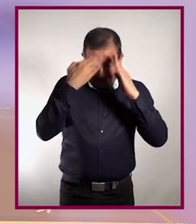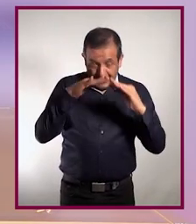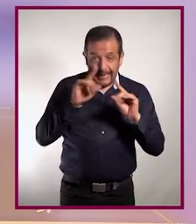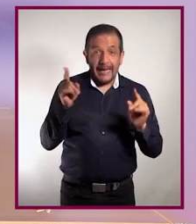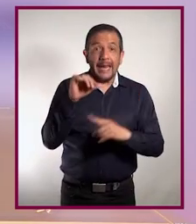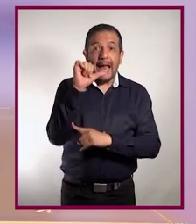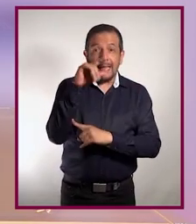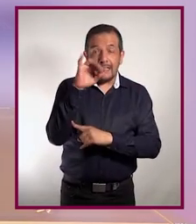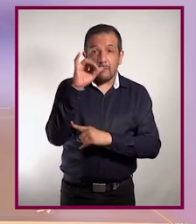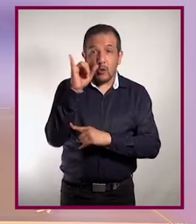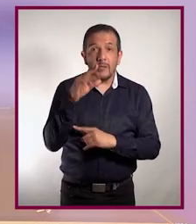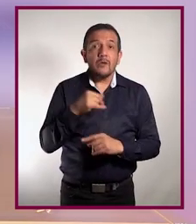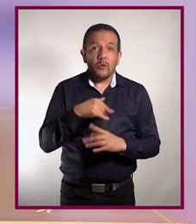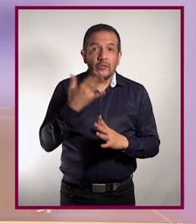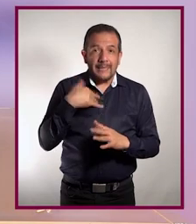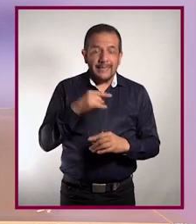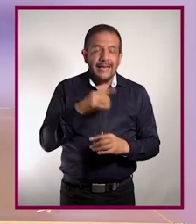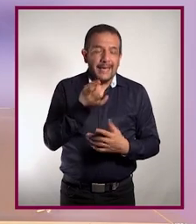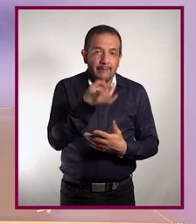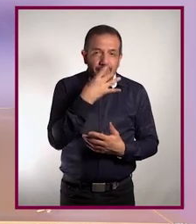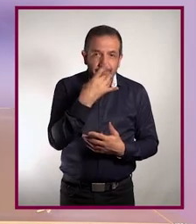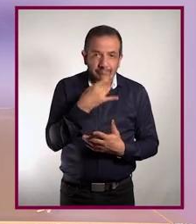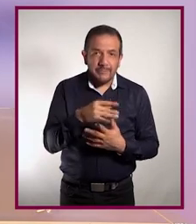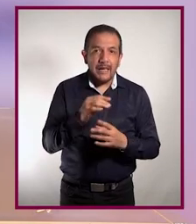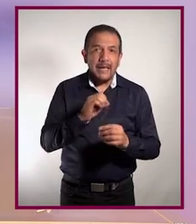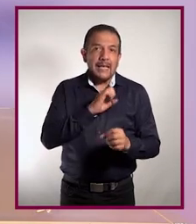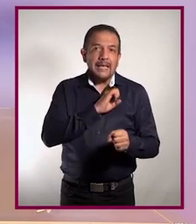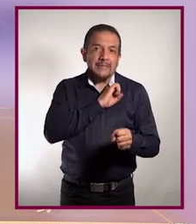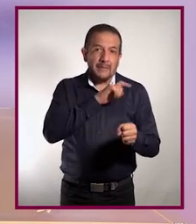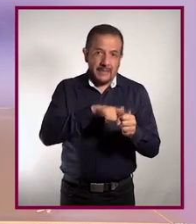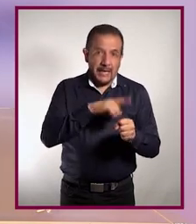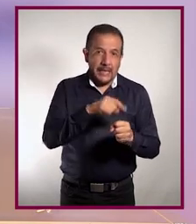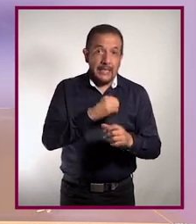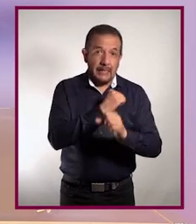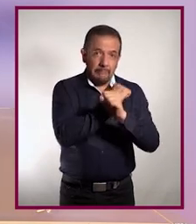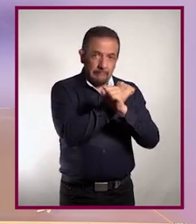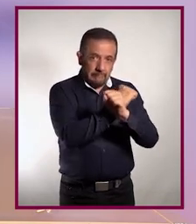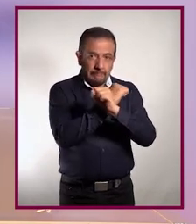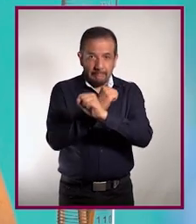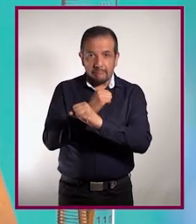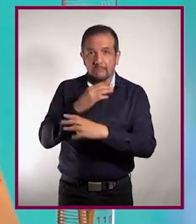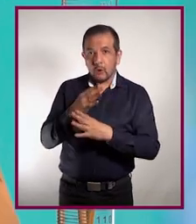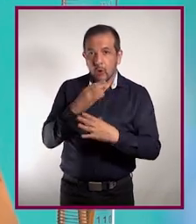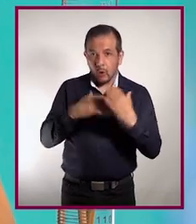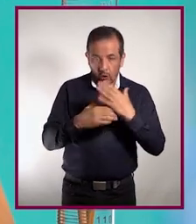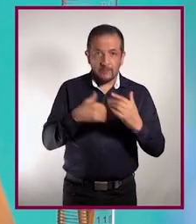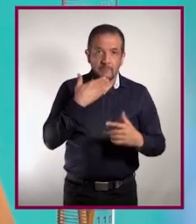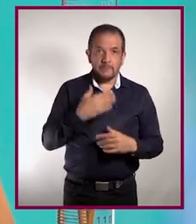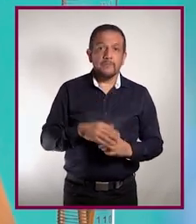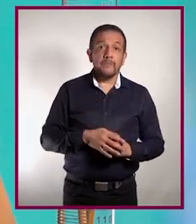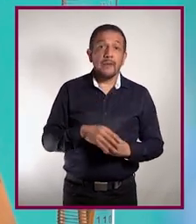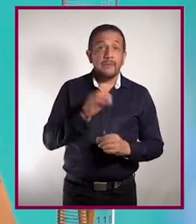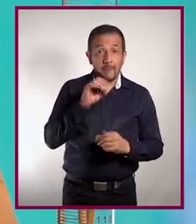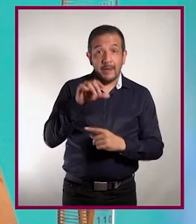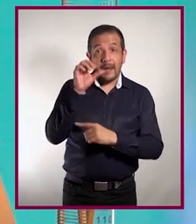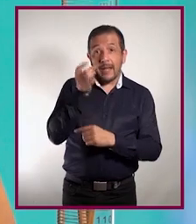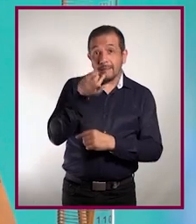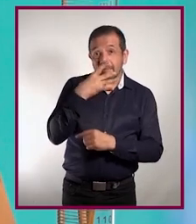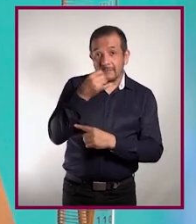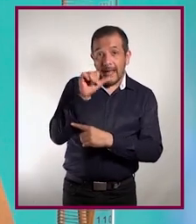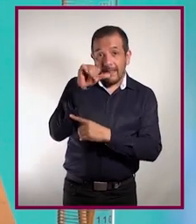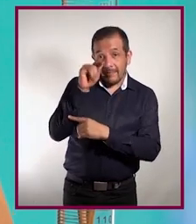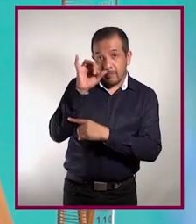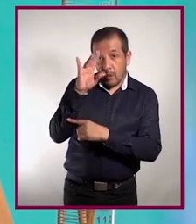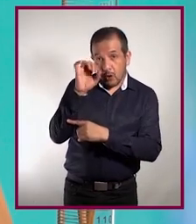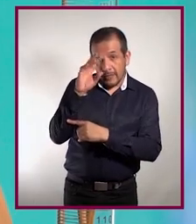eliminar a las bacterias que son susceptibles a él y seleccionar a las que son resistentes. Si bien los antibióticos no